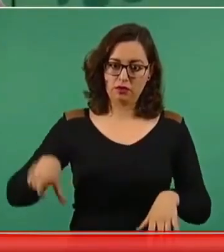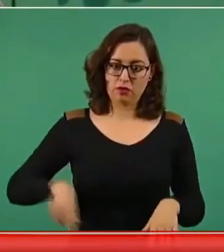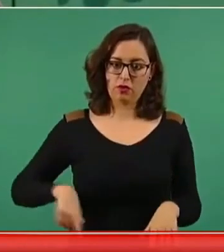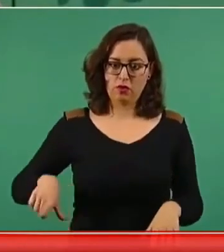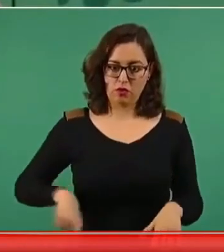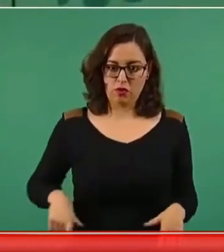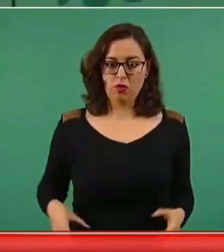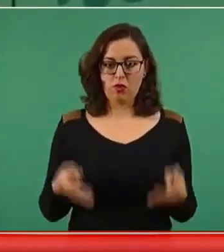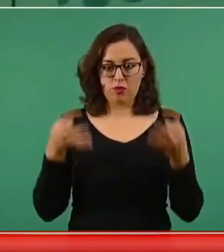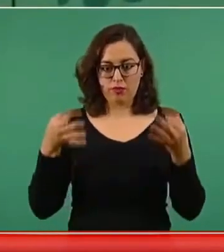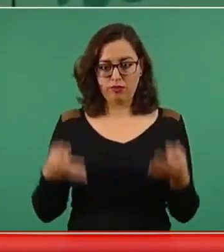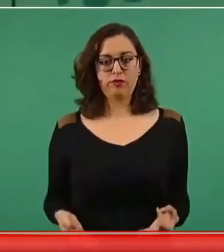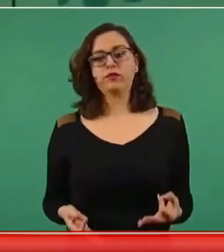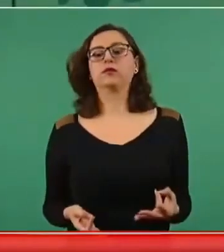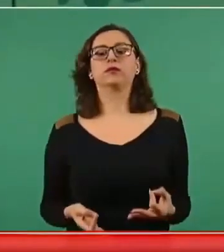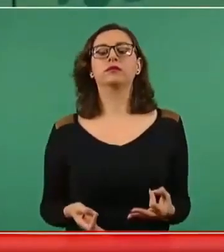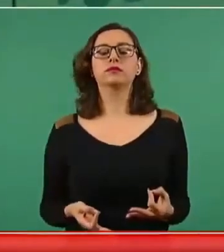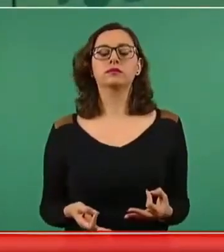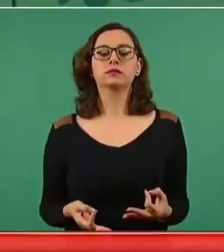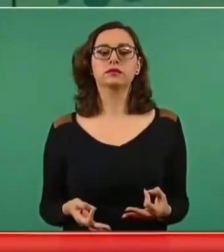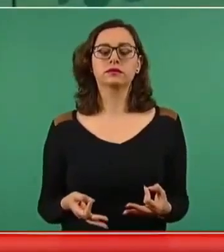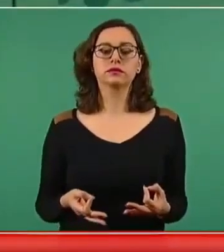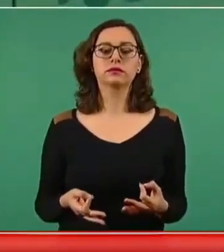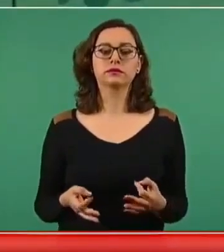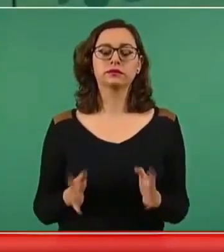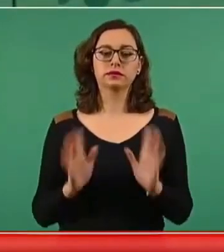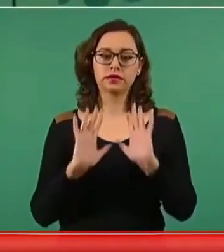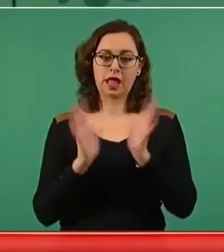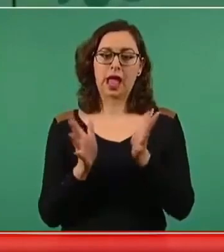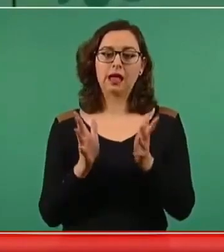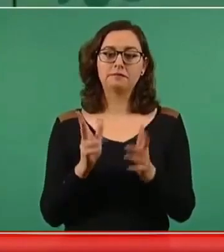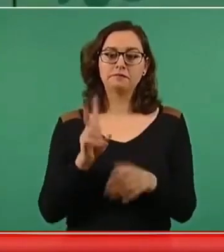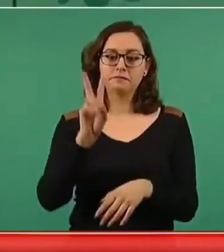y estaríamos a la mitad del tiempo.